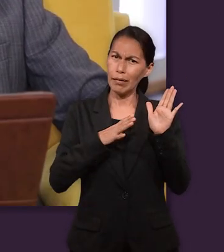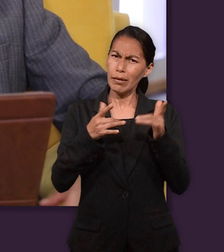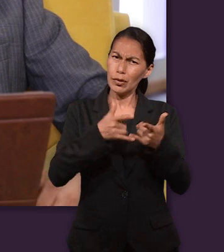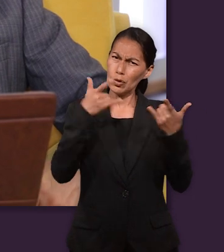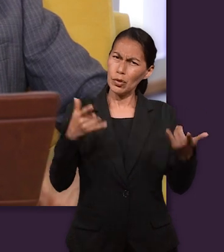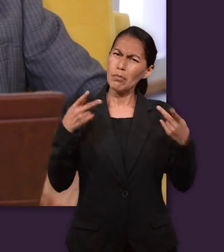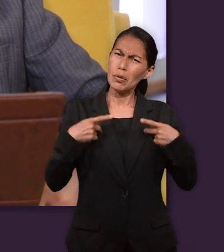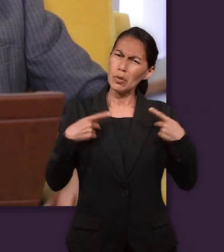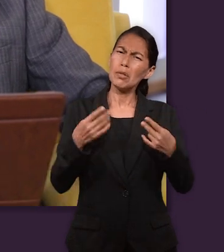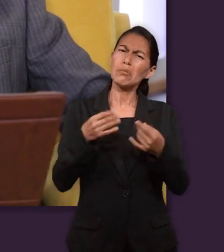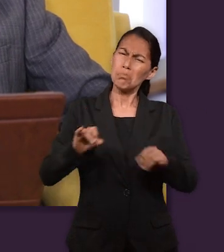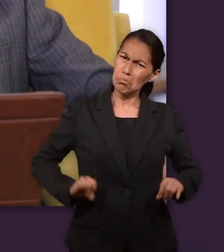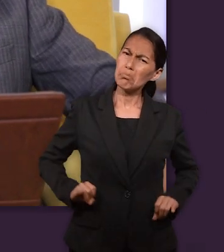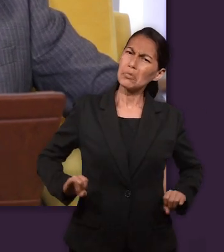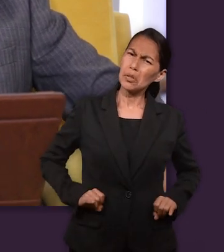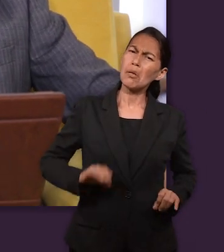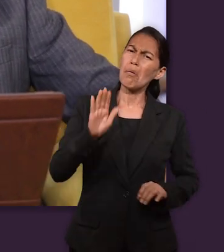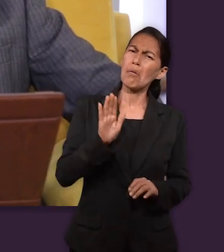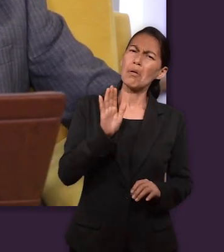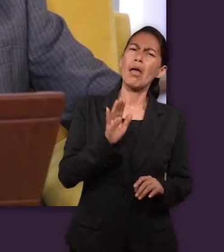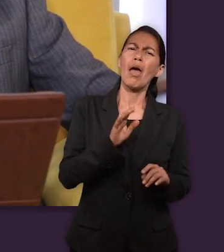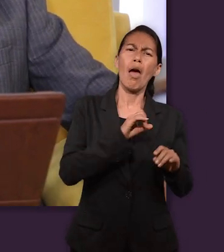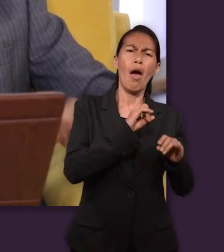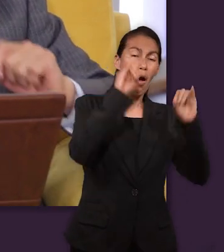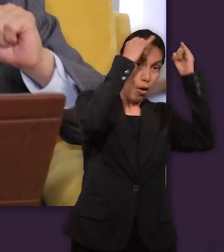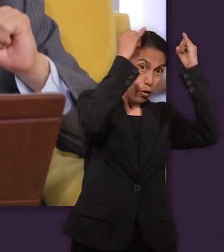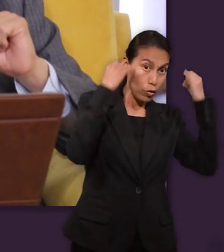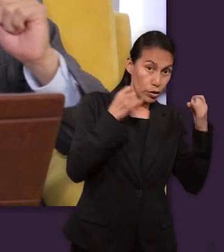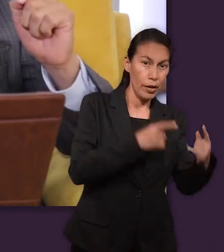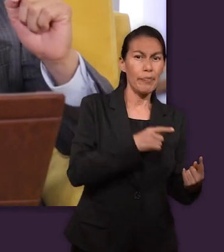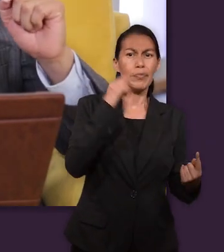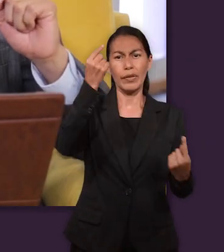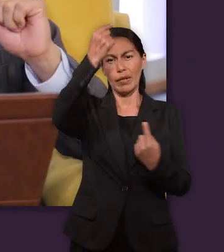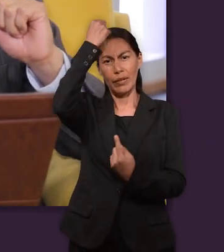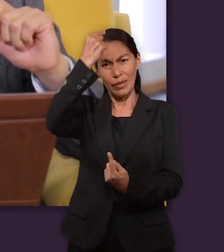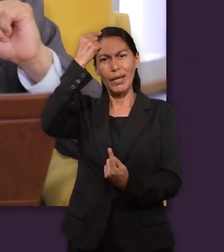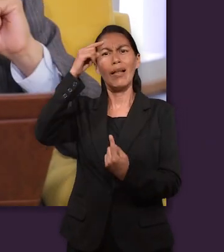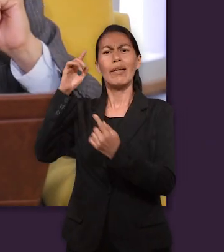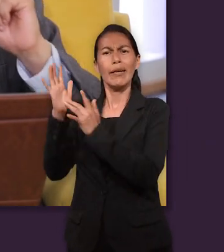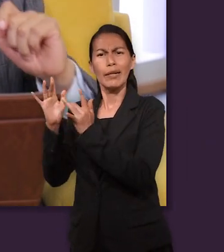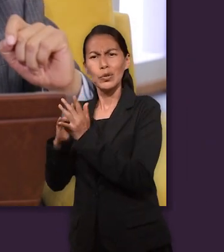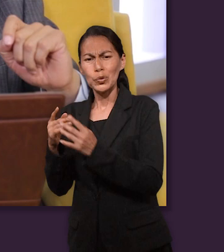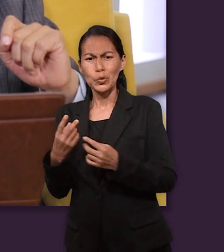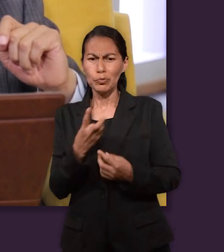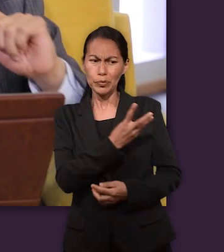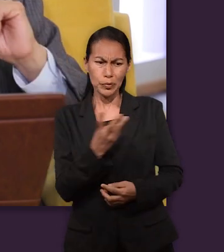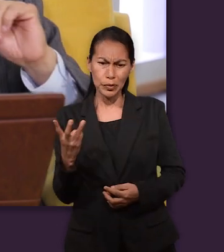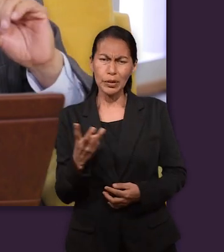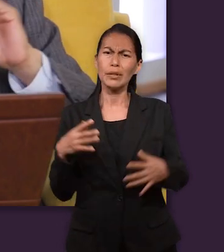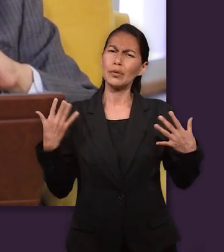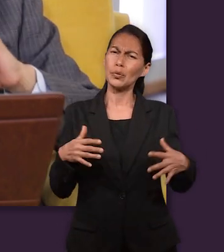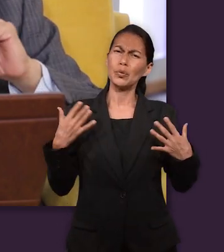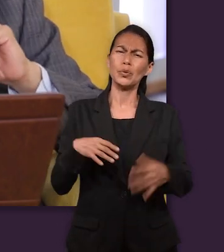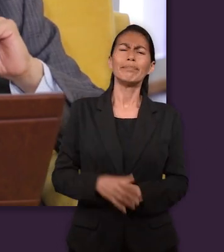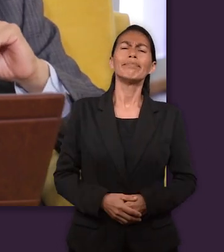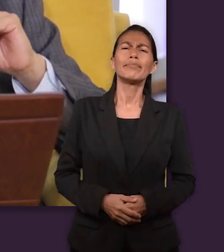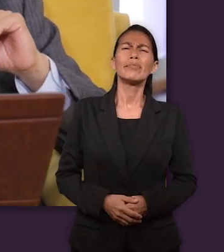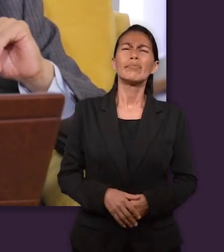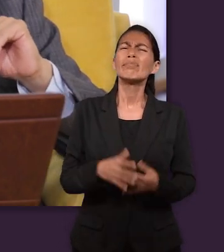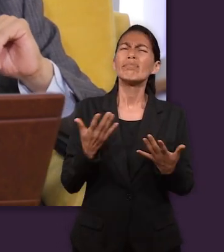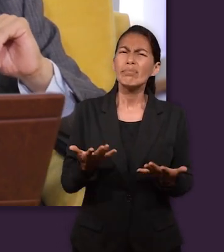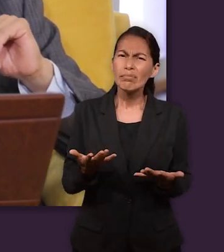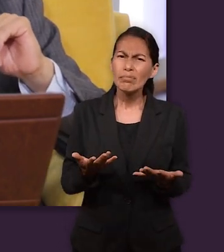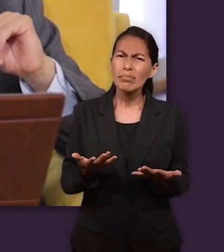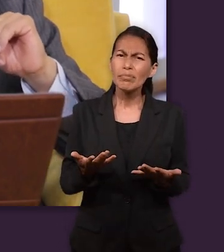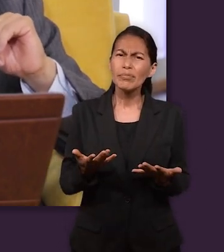En la Sagrada Escritura nosotros encontramos historias de personajes muy interesantes como la historia de José, la historia de Daniel y desde luego la historia de nuestro Señor